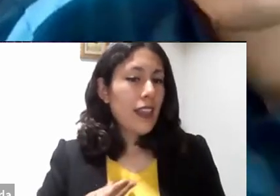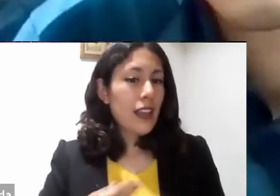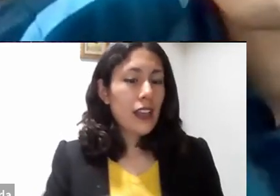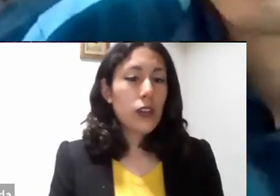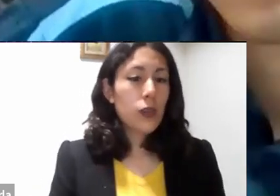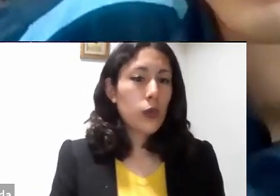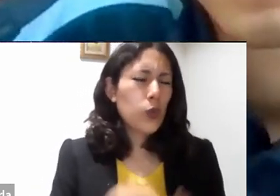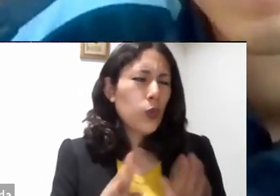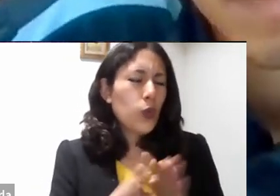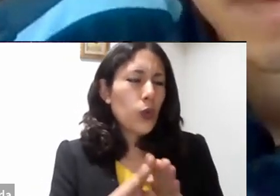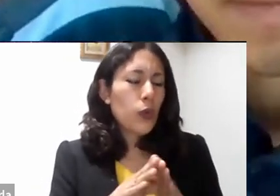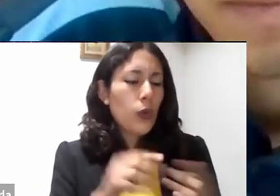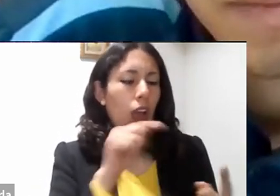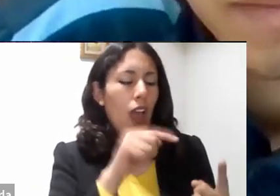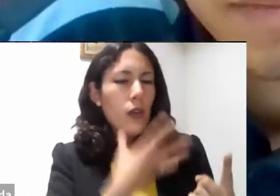vida del hijo.